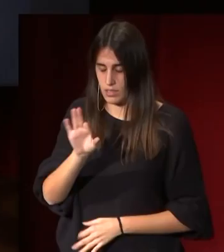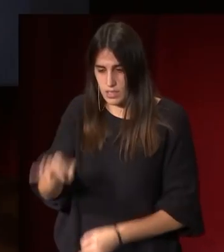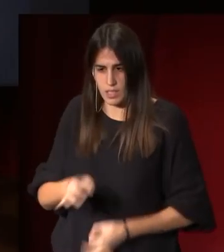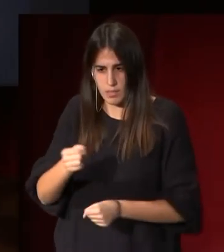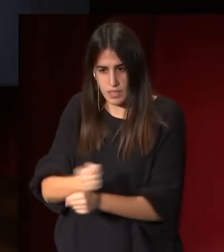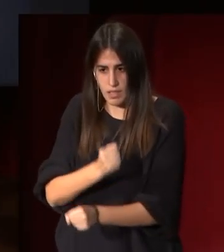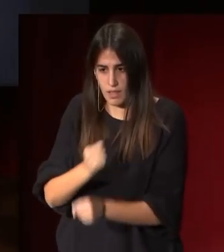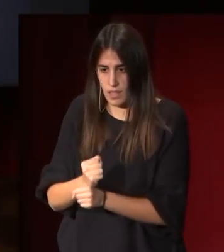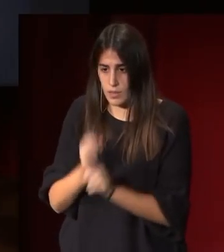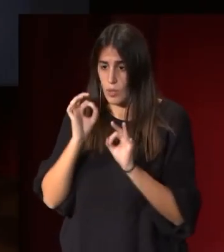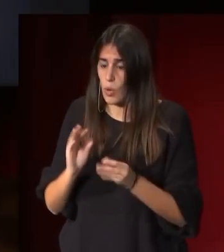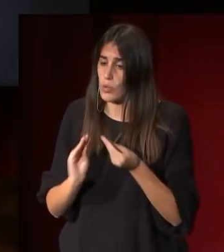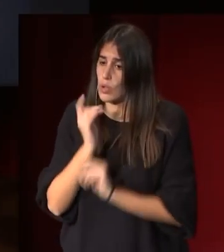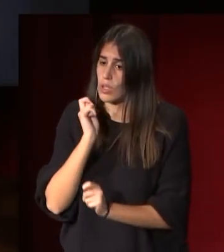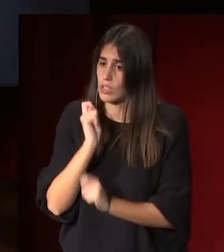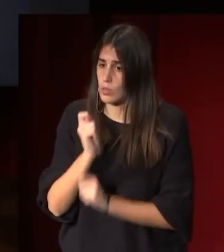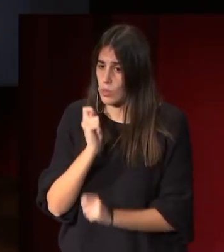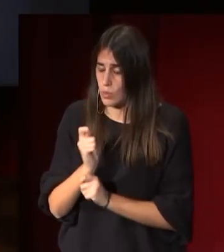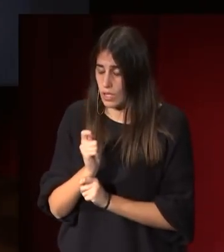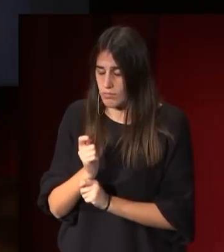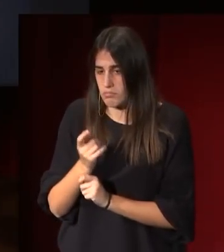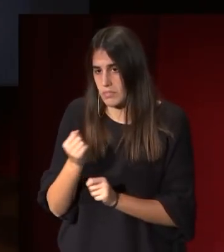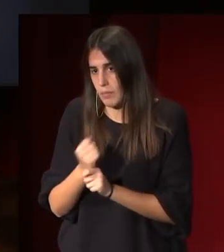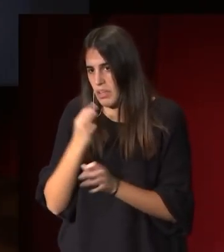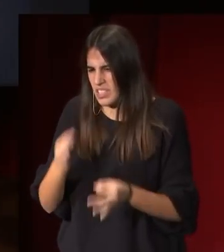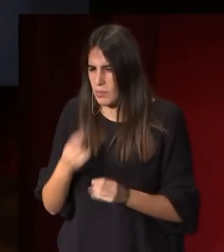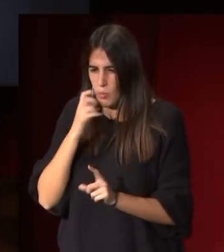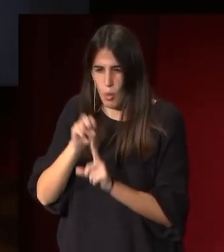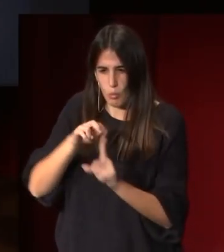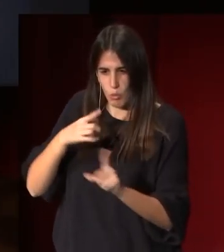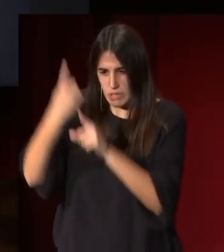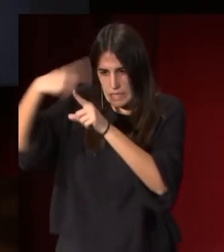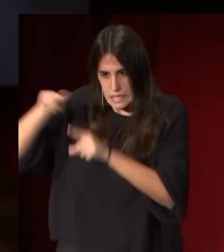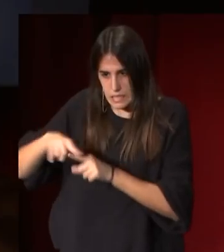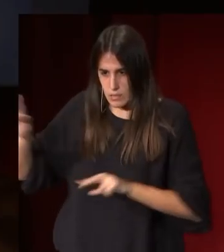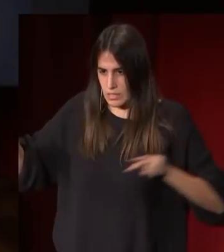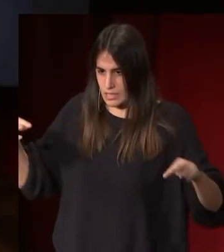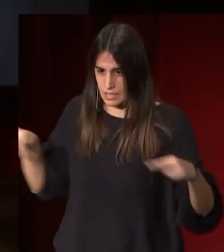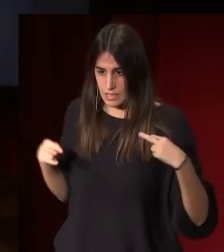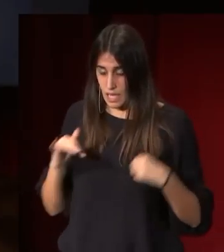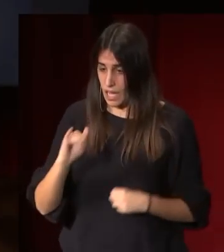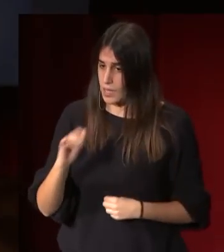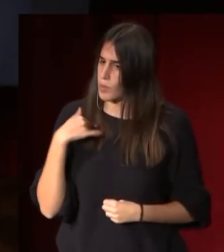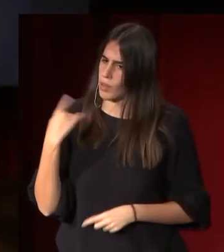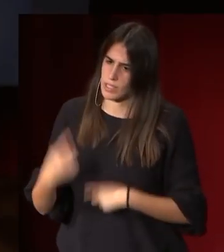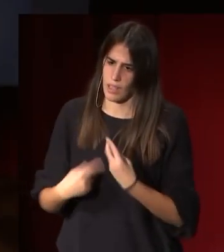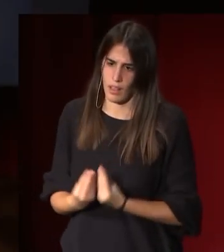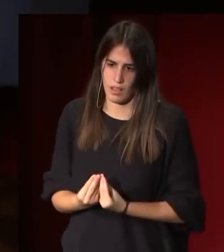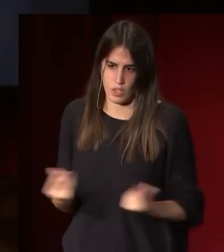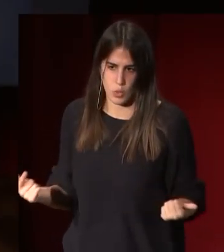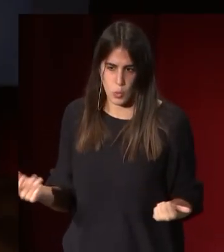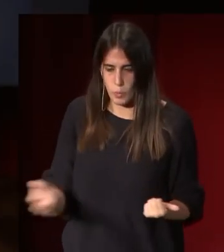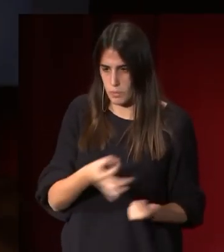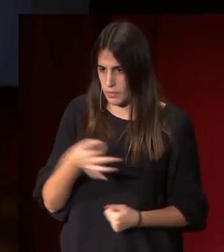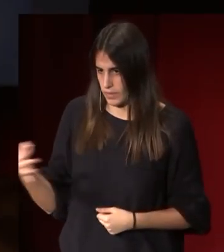escultura se trabaje, digamos, desde todos los puntos de vista, y obviamente la tradición del desnudo ideal.